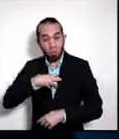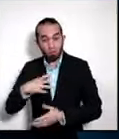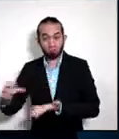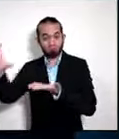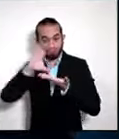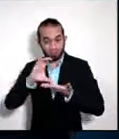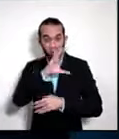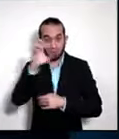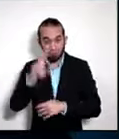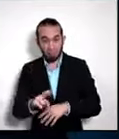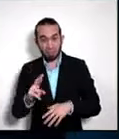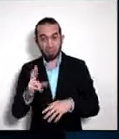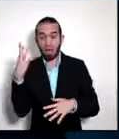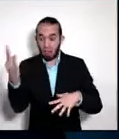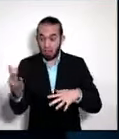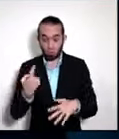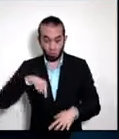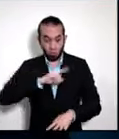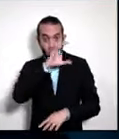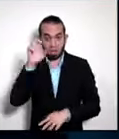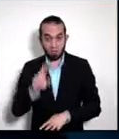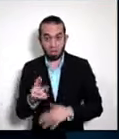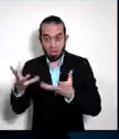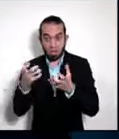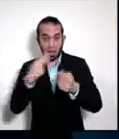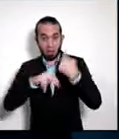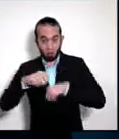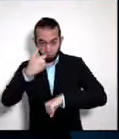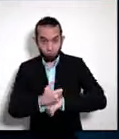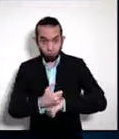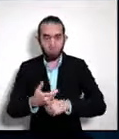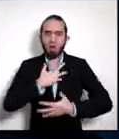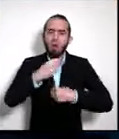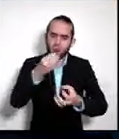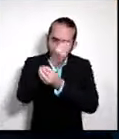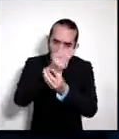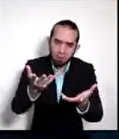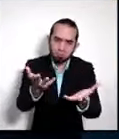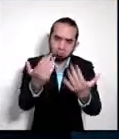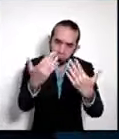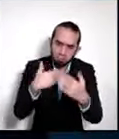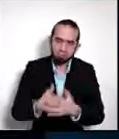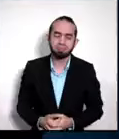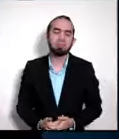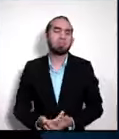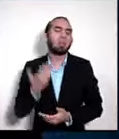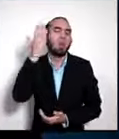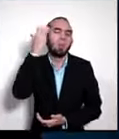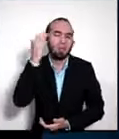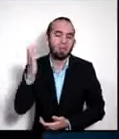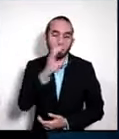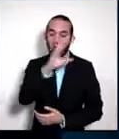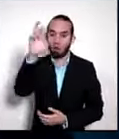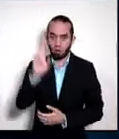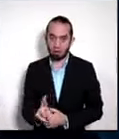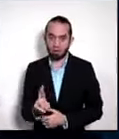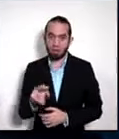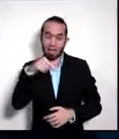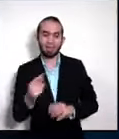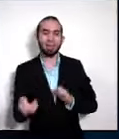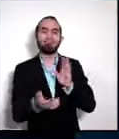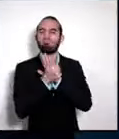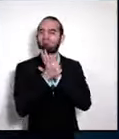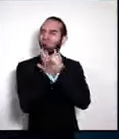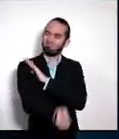nos han elegido a nosotros como destino de negocios. ¿Por qué? Porque a Costa Rica la eligen por su talento